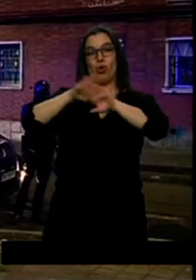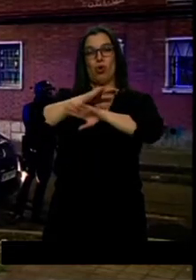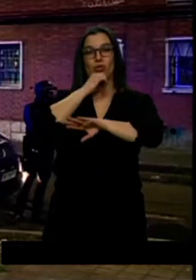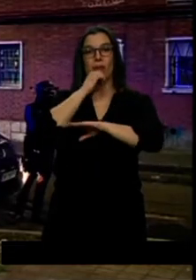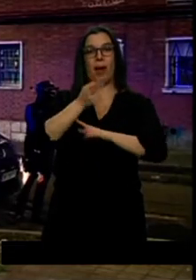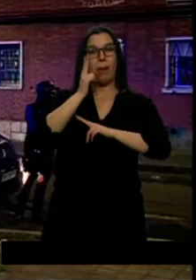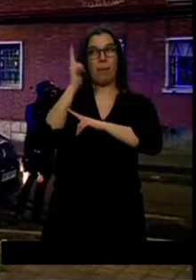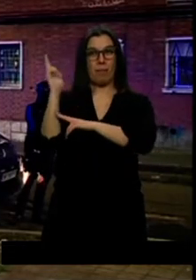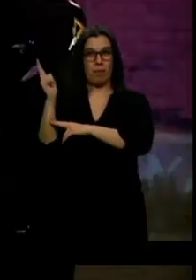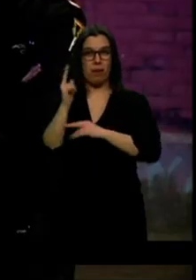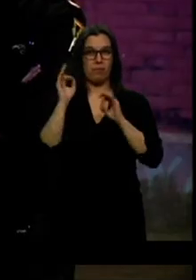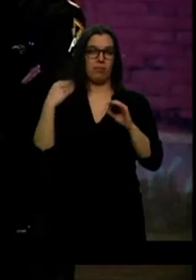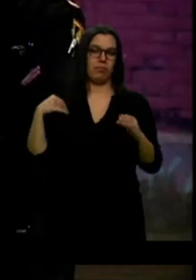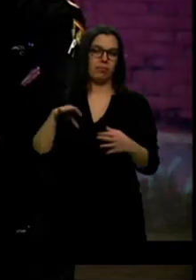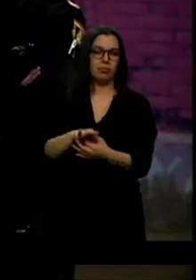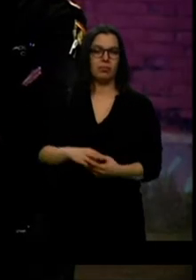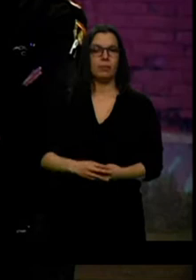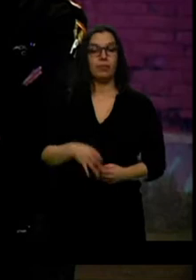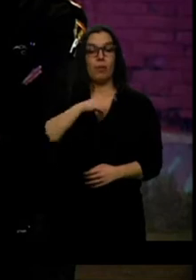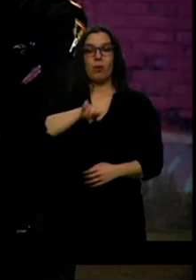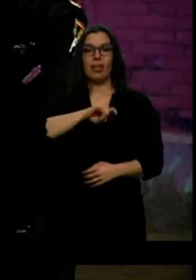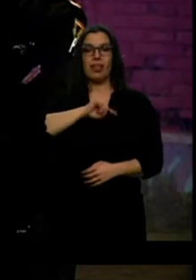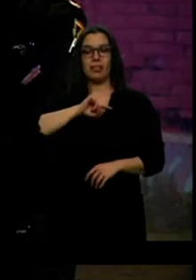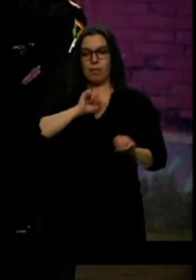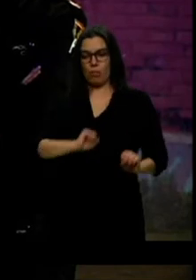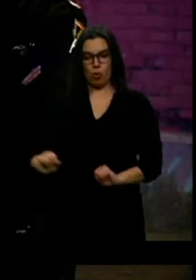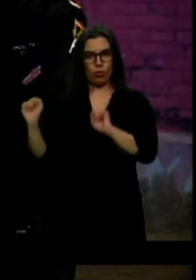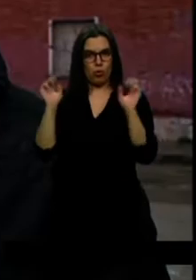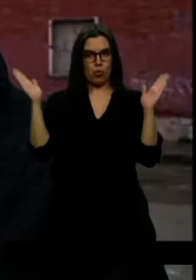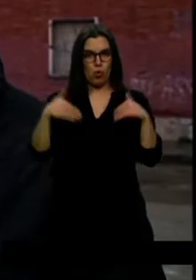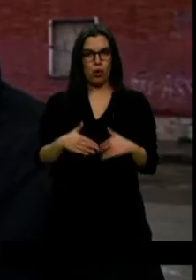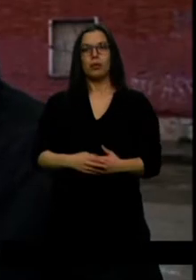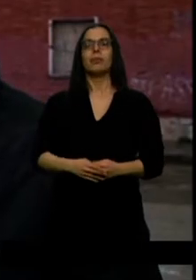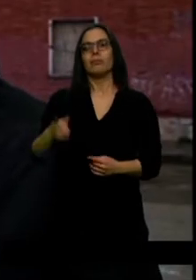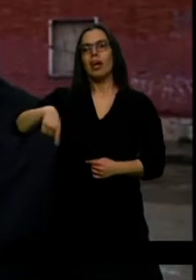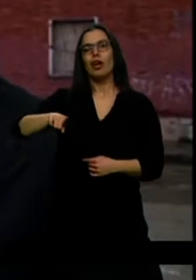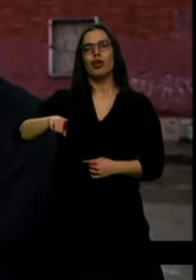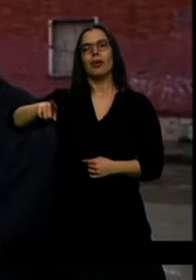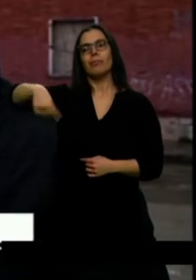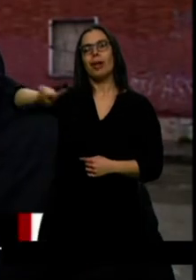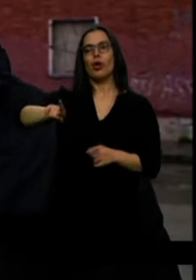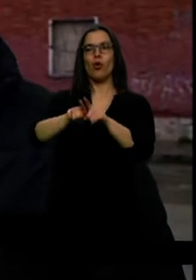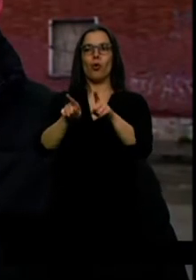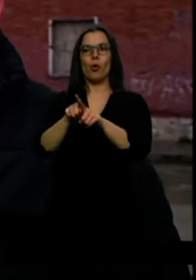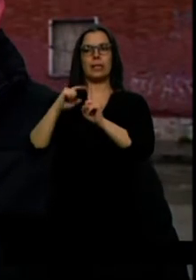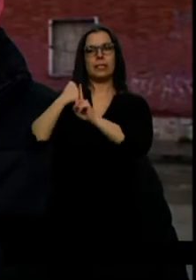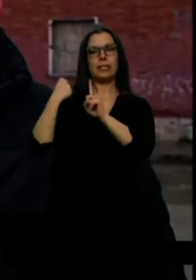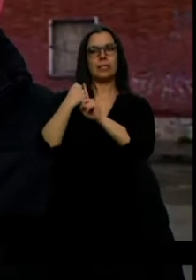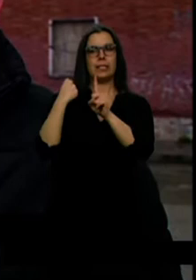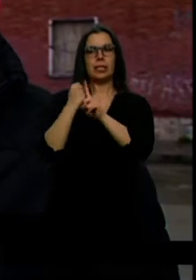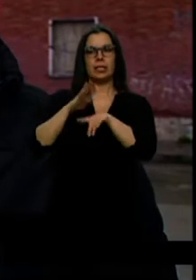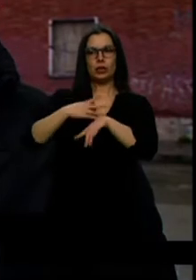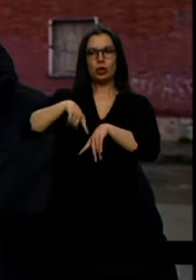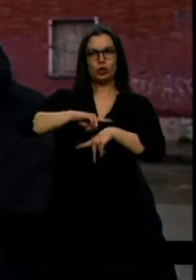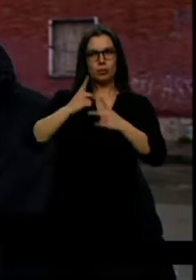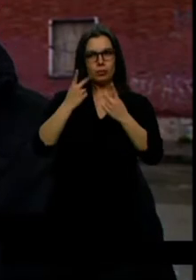Los policías se sienten desprotegidos. Nos intentan amedrentar, intimidar de alguna manera para conseguir su objetivo